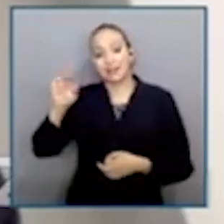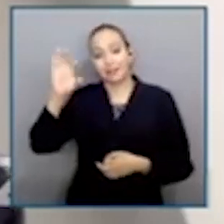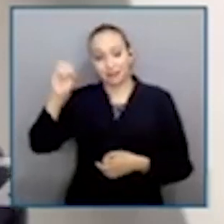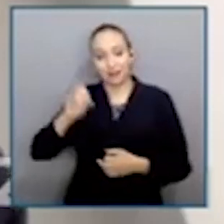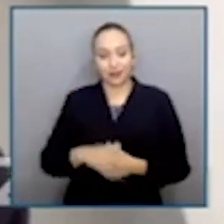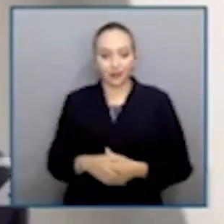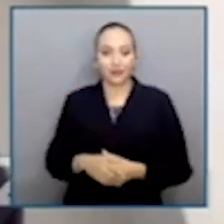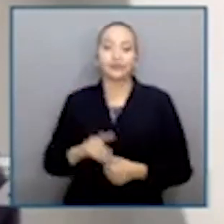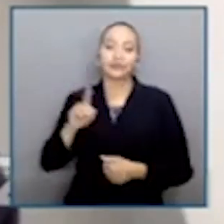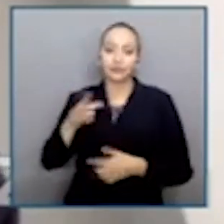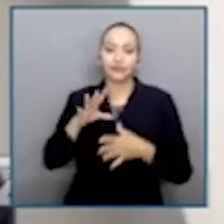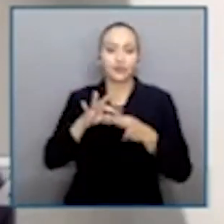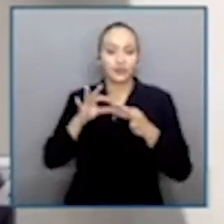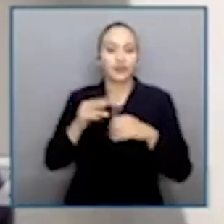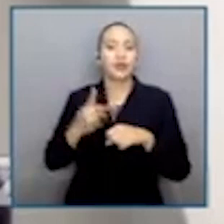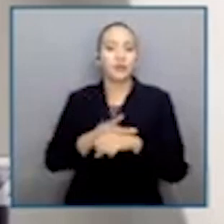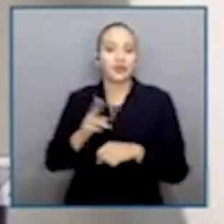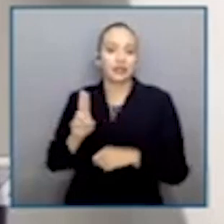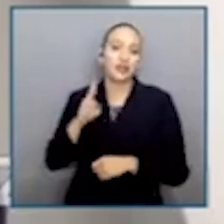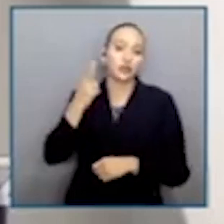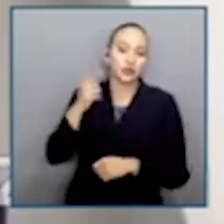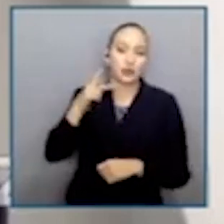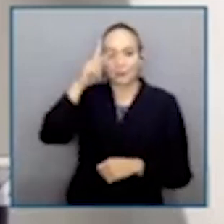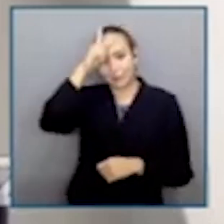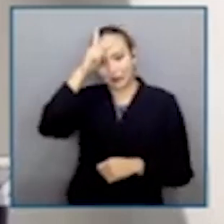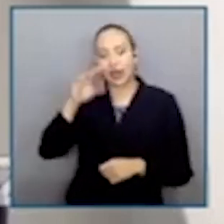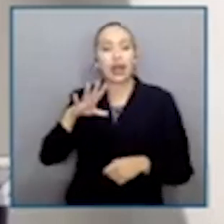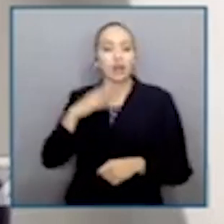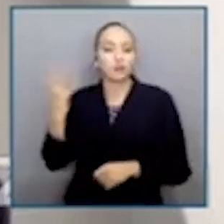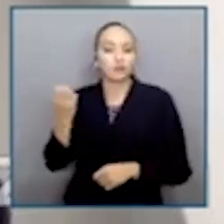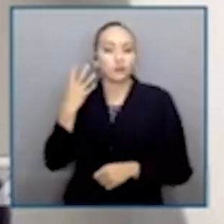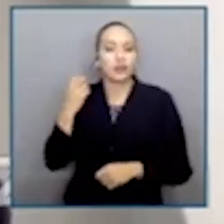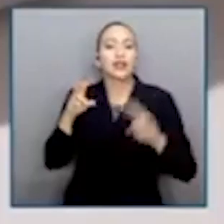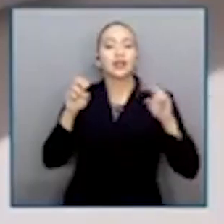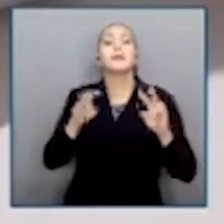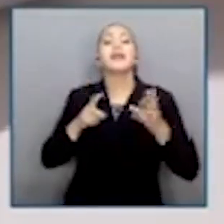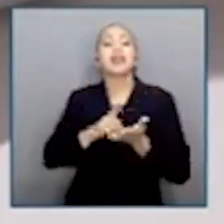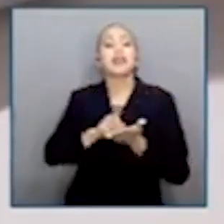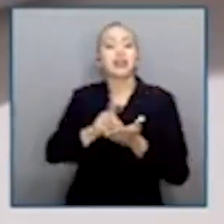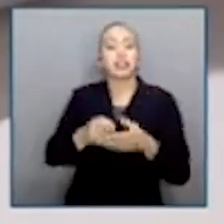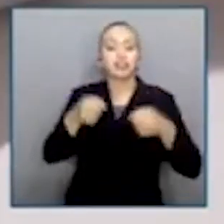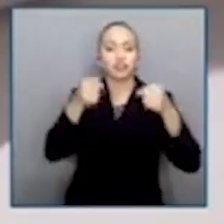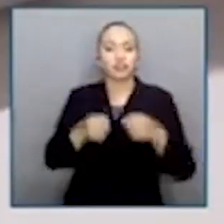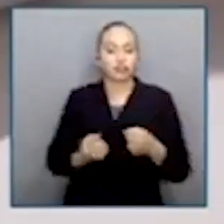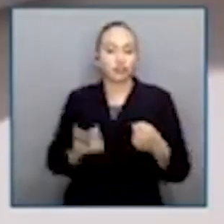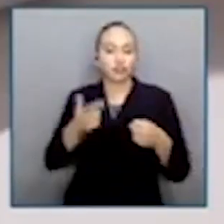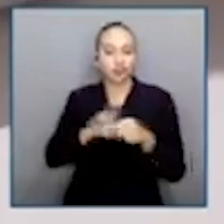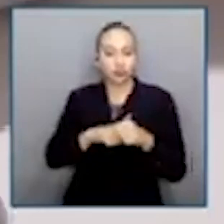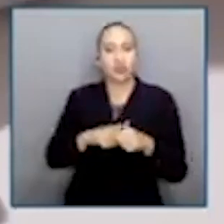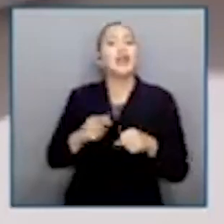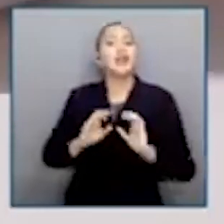Pontificia Universidad Católica de Perú, durante el Seminario Permanente sobre Derecho a la Seguridad Social y Cargas de Cuidado,